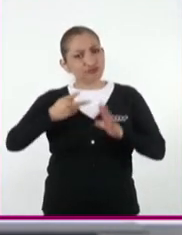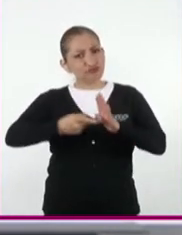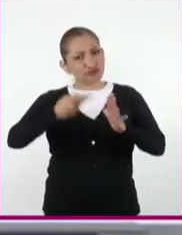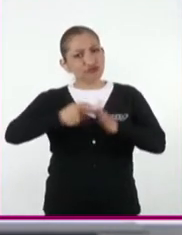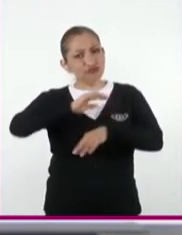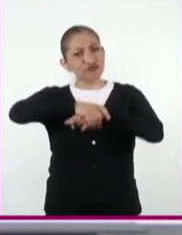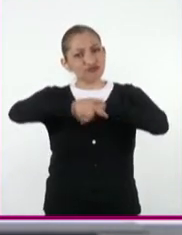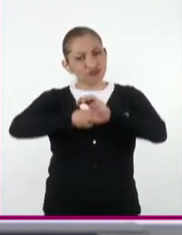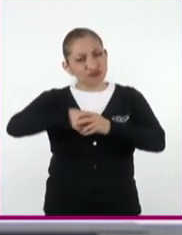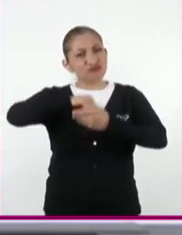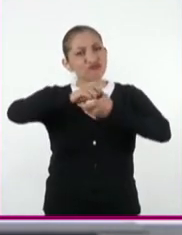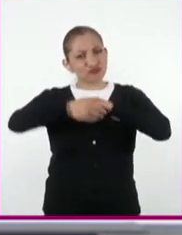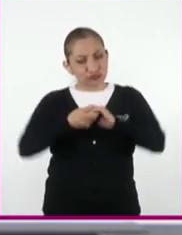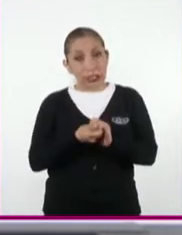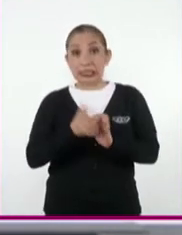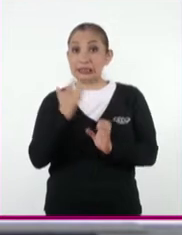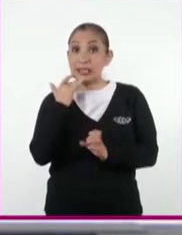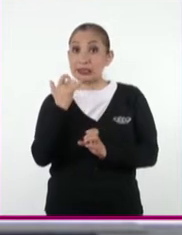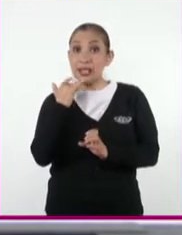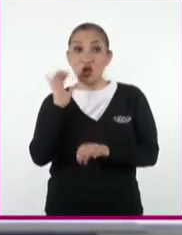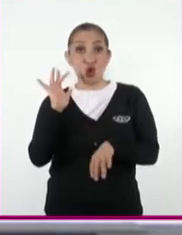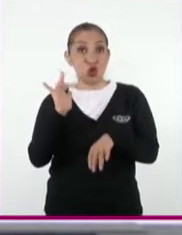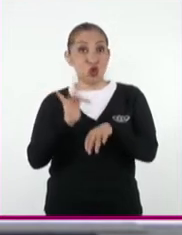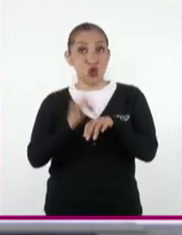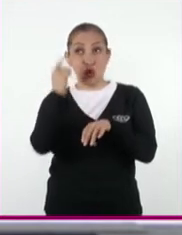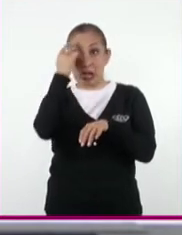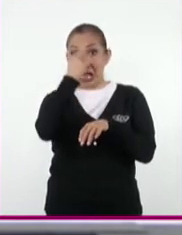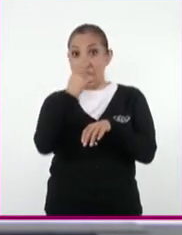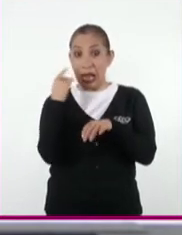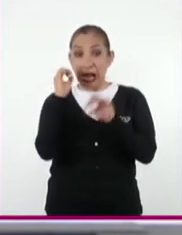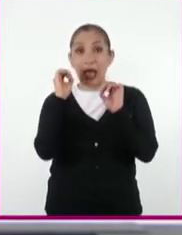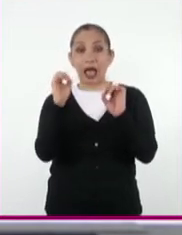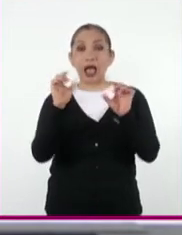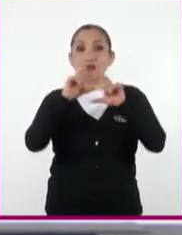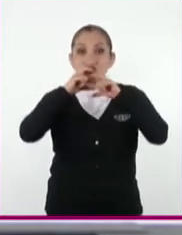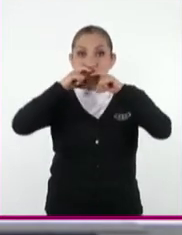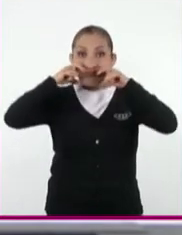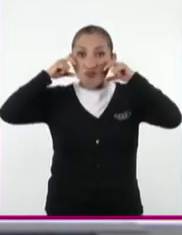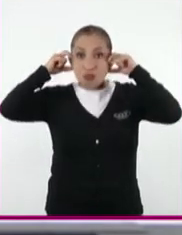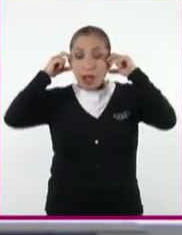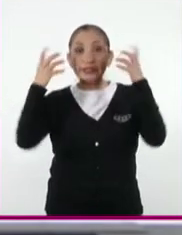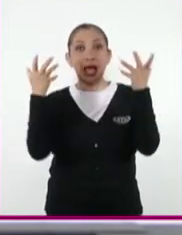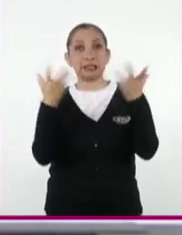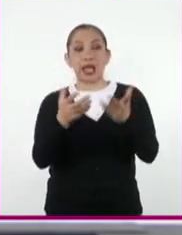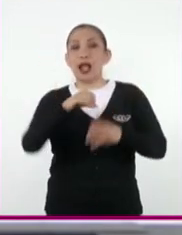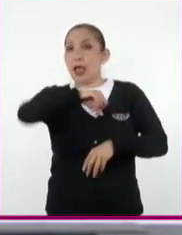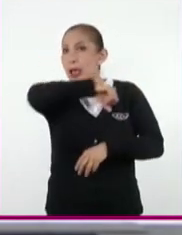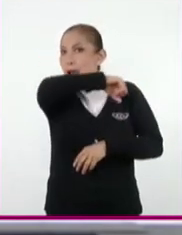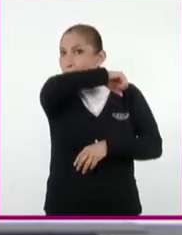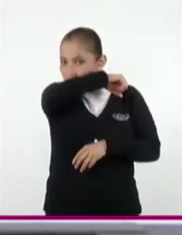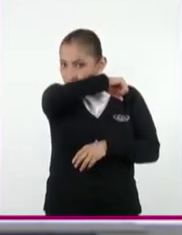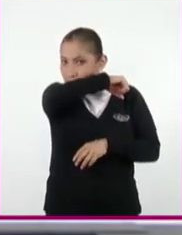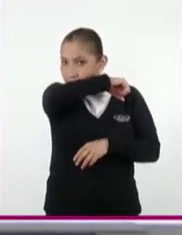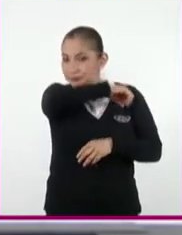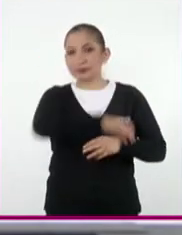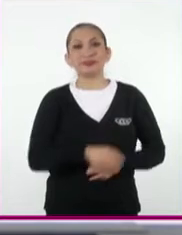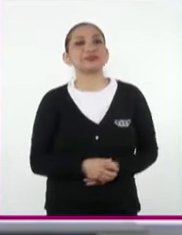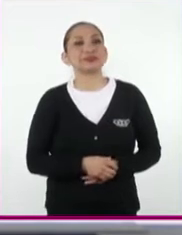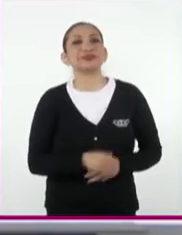continuamente las manos, procurar no tocarnos la cara, usar cubrebocas y realizar estornudo de etiqueta.